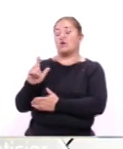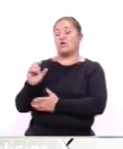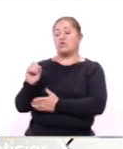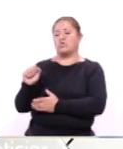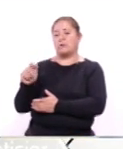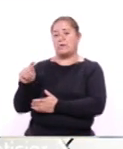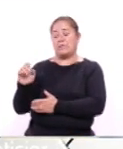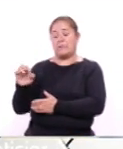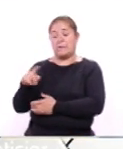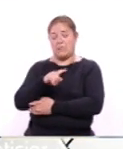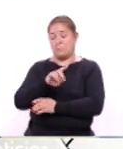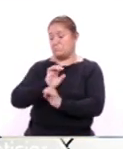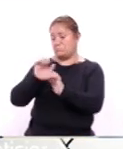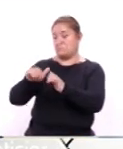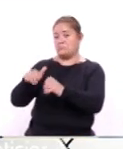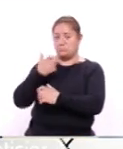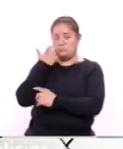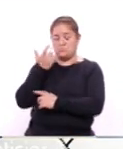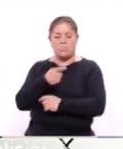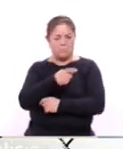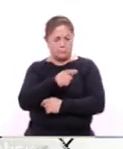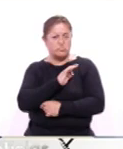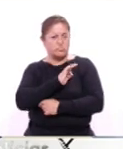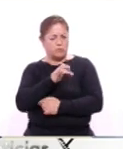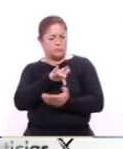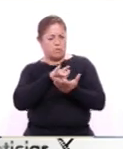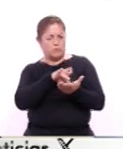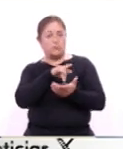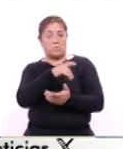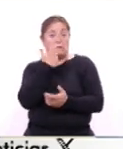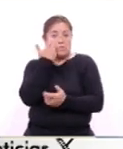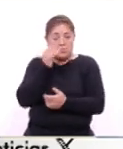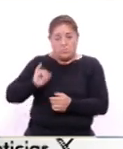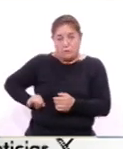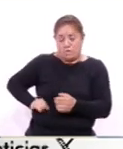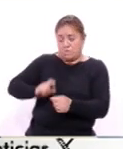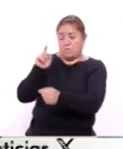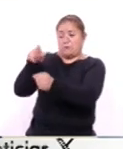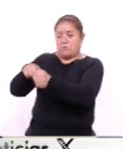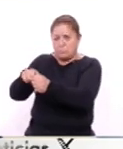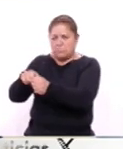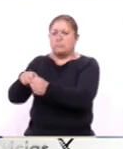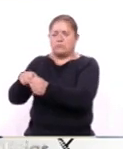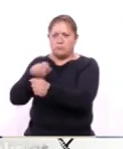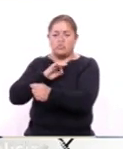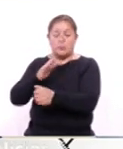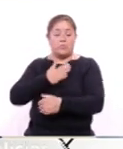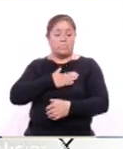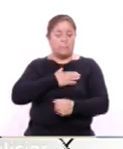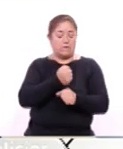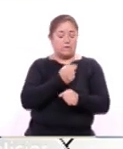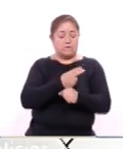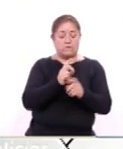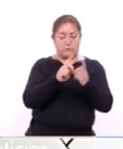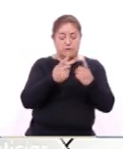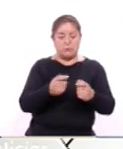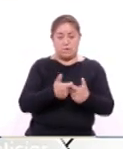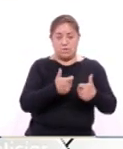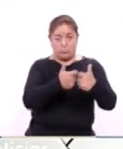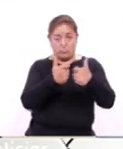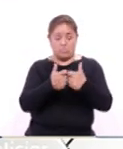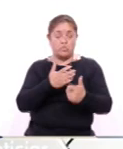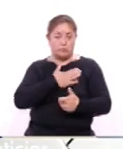a las empresas que estén interesadas en formar parte del clúster automotriz, en el cual desde la Secretaría de Desarrollo Económico